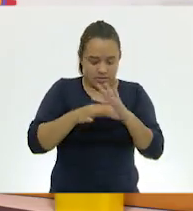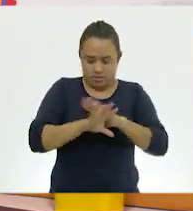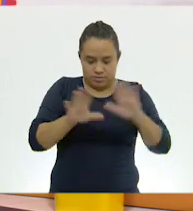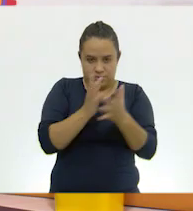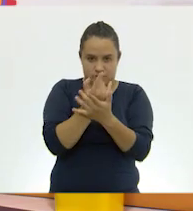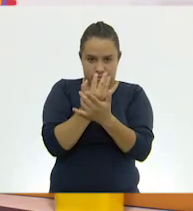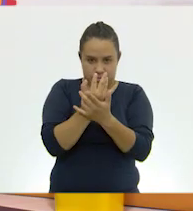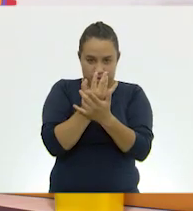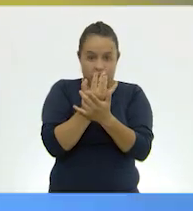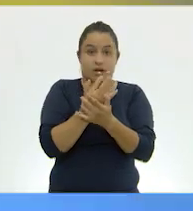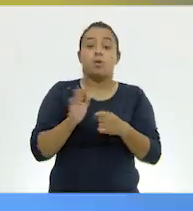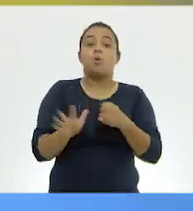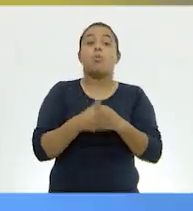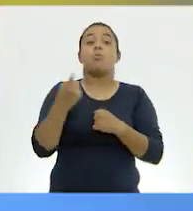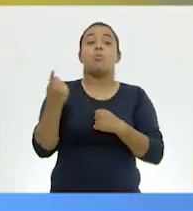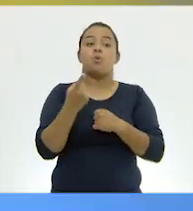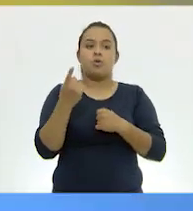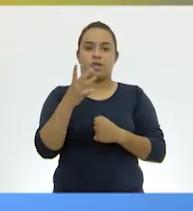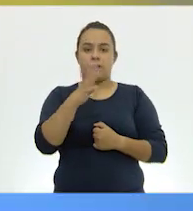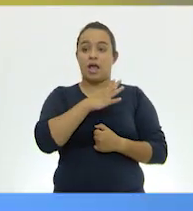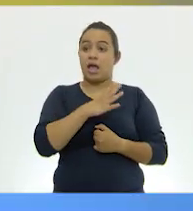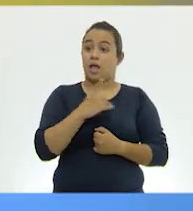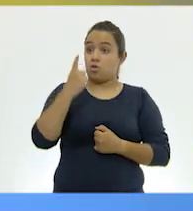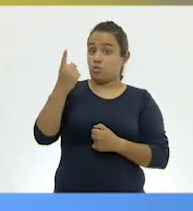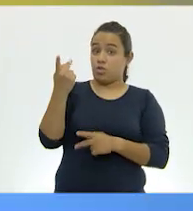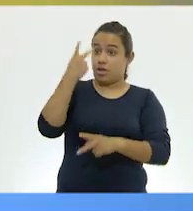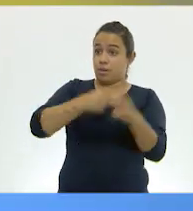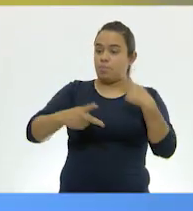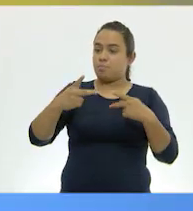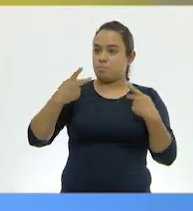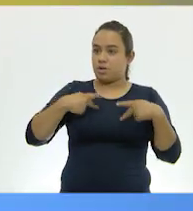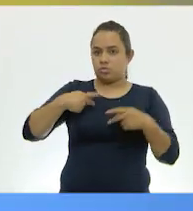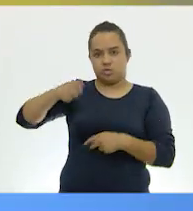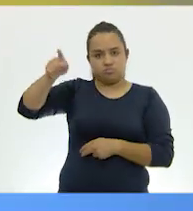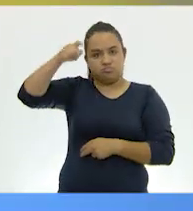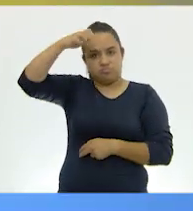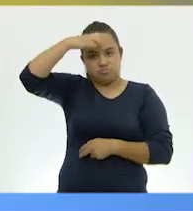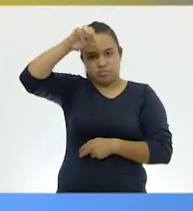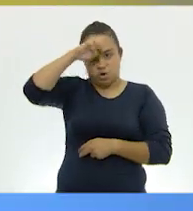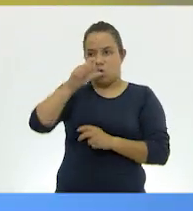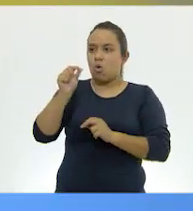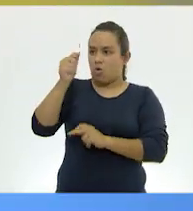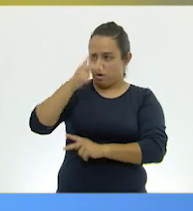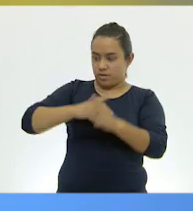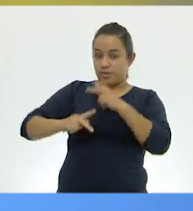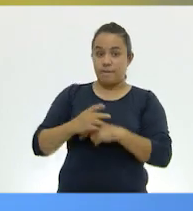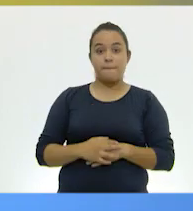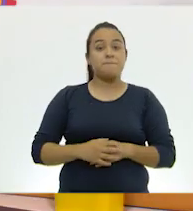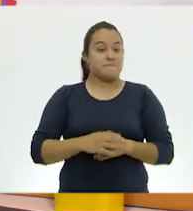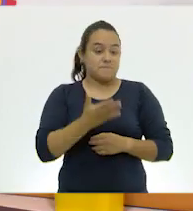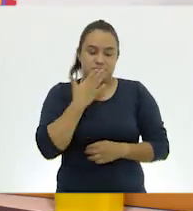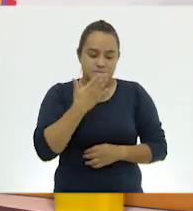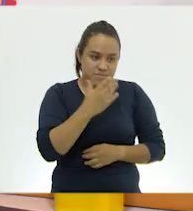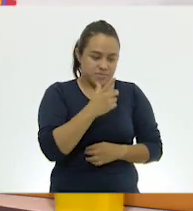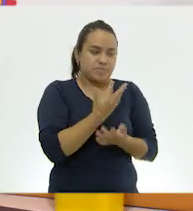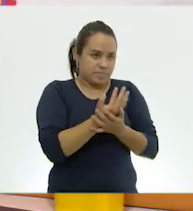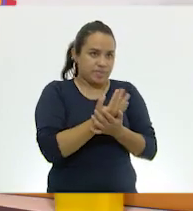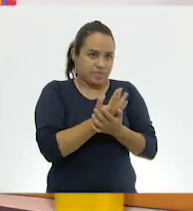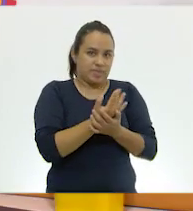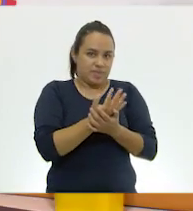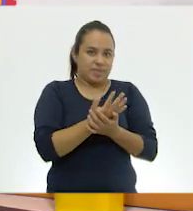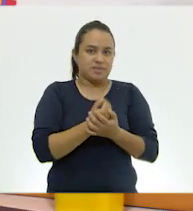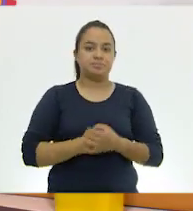ajolotes porque vamos a tener a un experto que nos va a hablar acerca de ellos en unos minutos, ¿sale? Muy bien, muy bien. Nos esperamos con esa información.